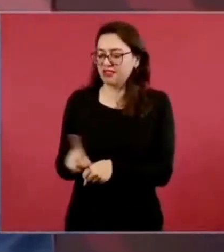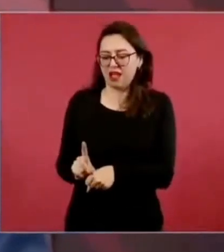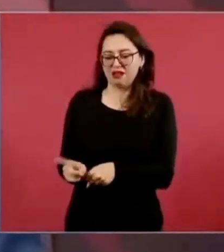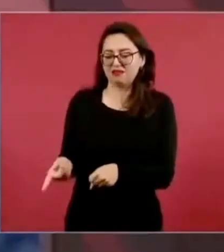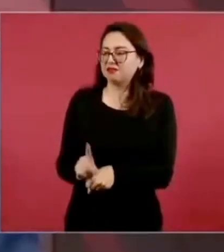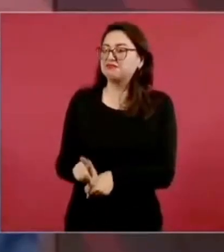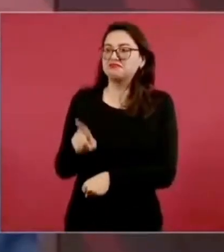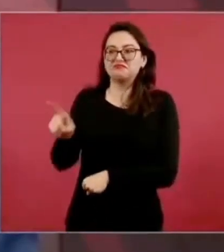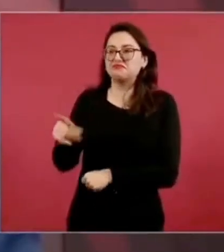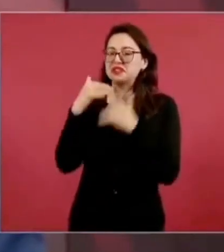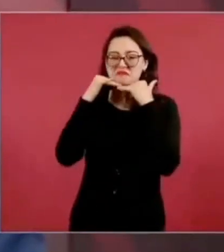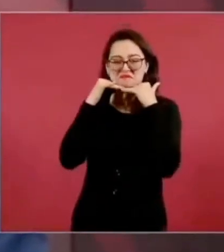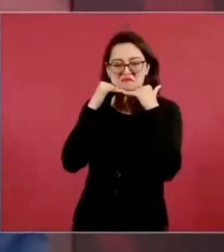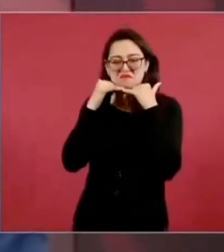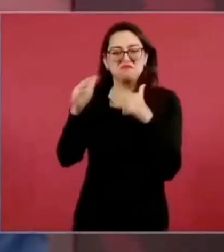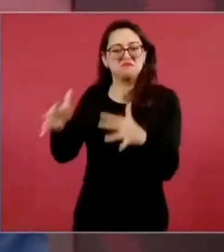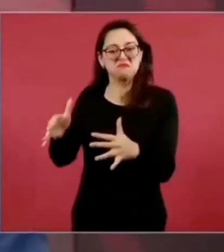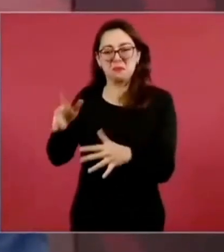judicial